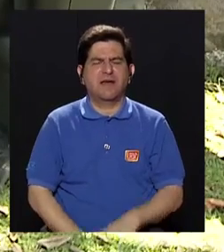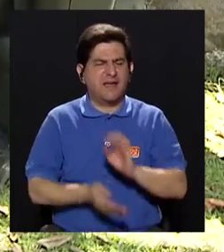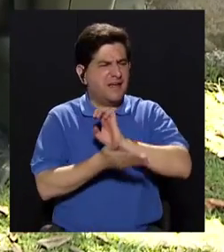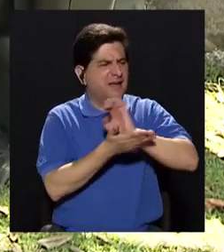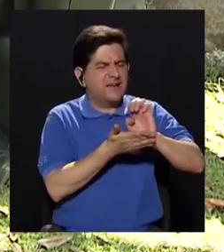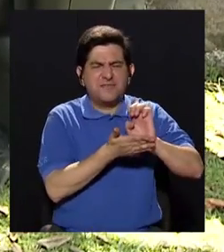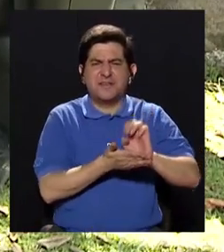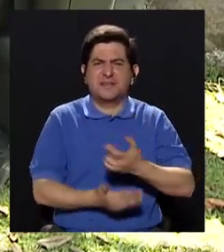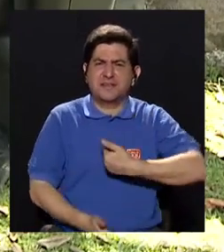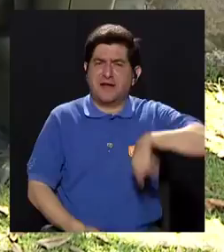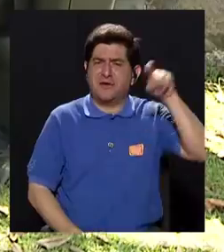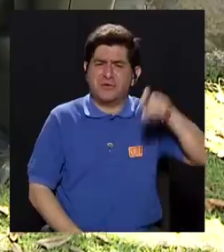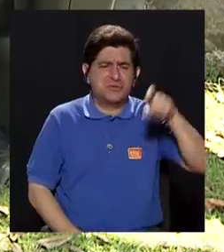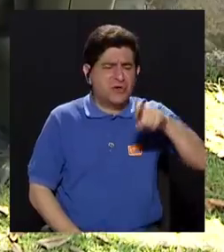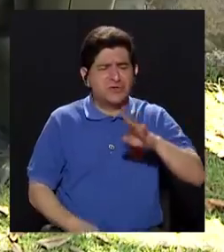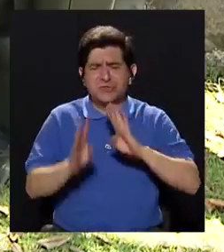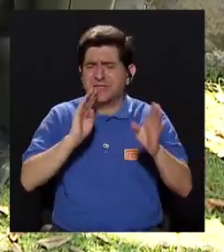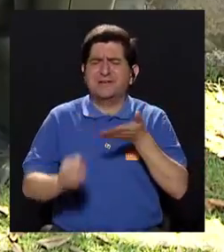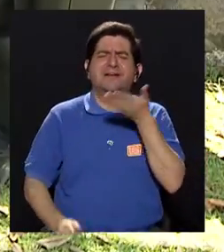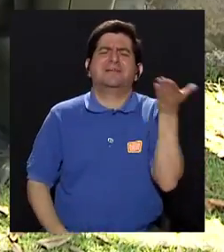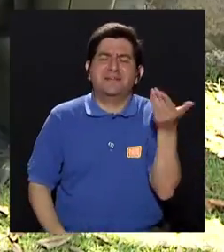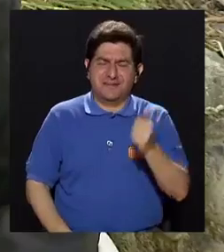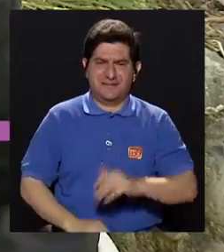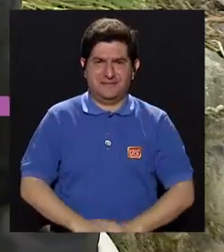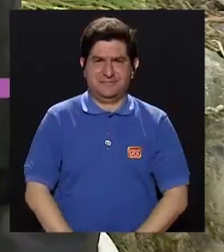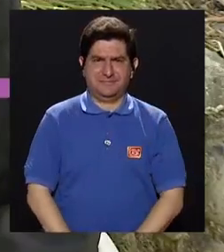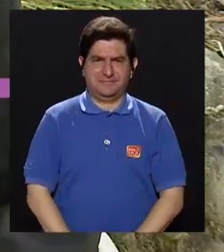prevención? ¿Qué es lo que tenemos inevitablemente que hablar?